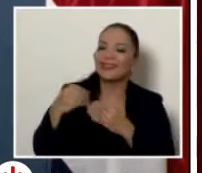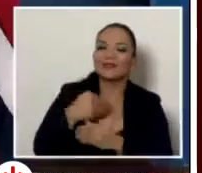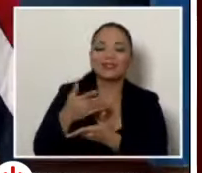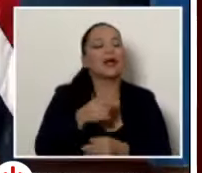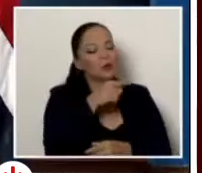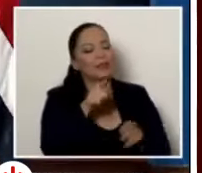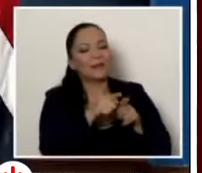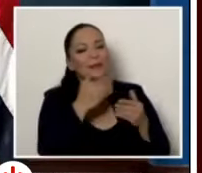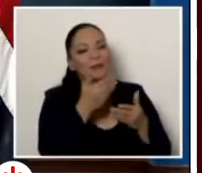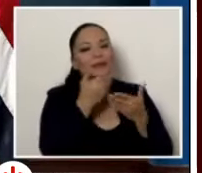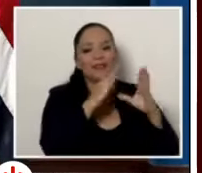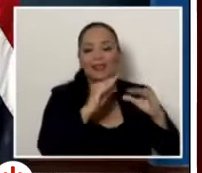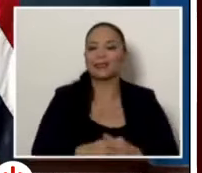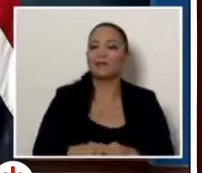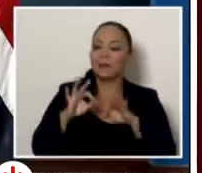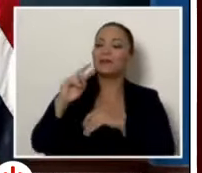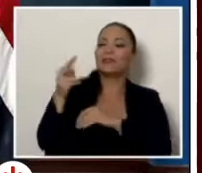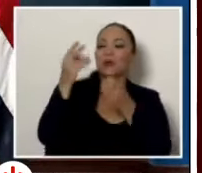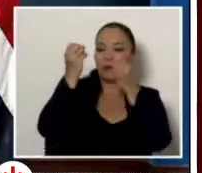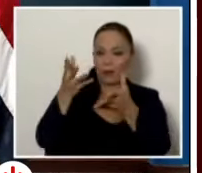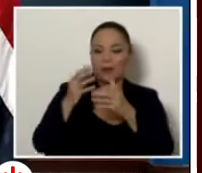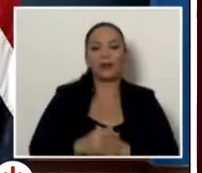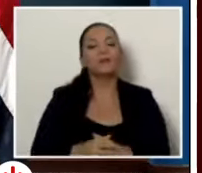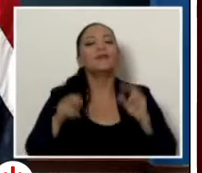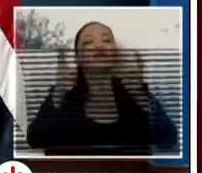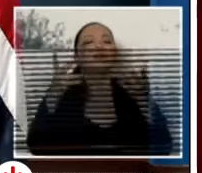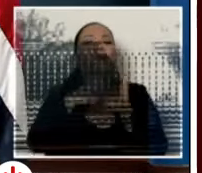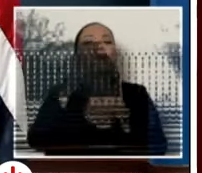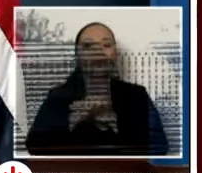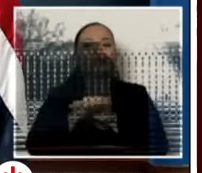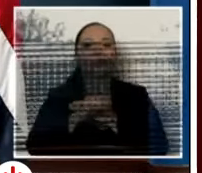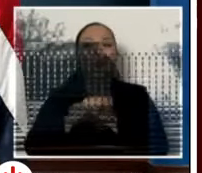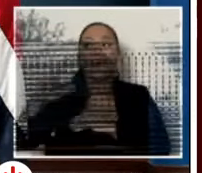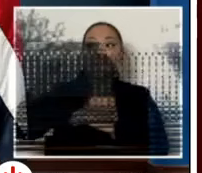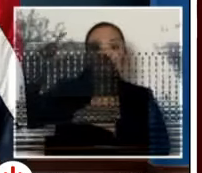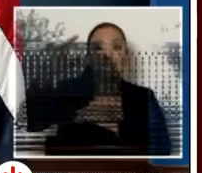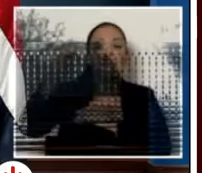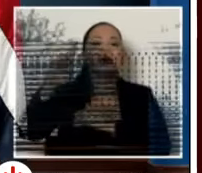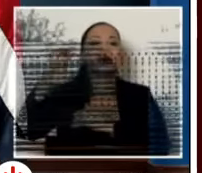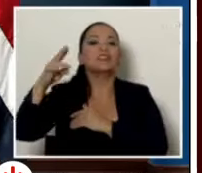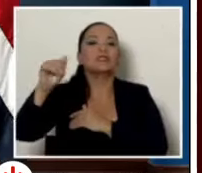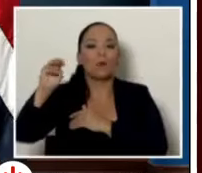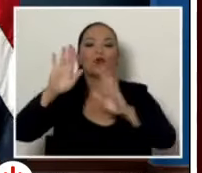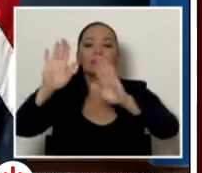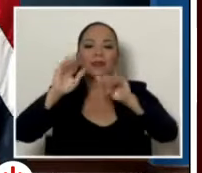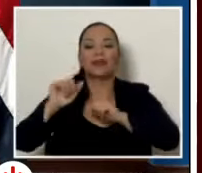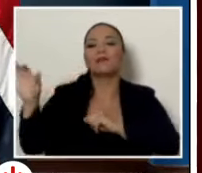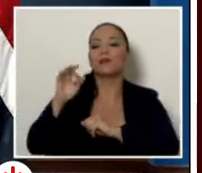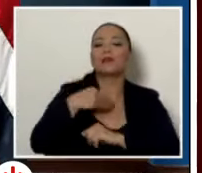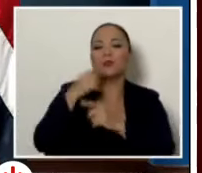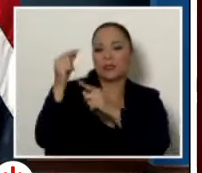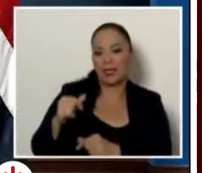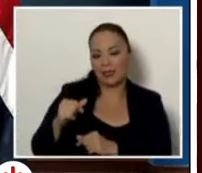tardes. Vamos a hacer un anuncio y trata sobre el proyecto Marchamo Digital. Invitamos a pasar al frente al señor Nogia Costa Jaén, ministro